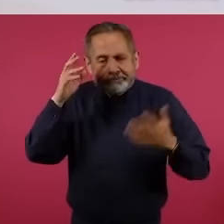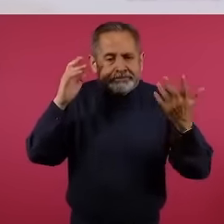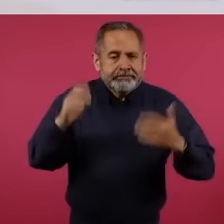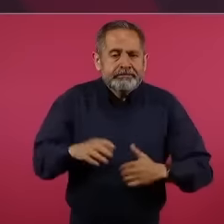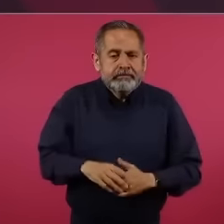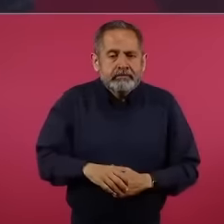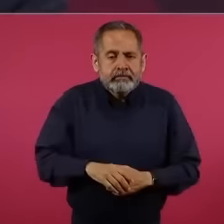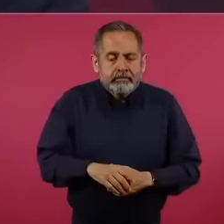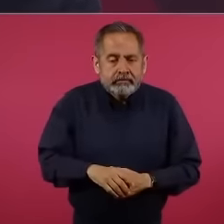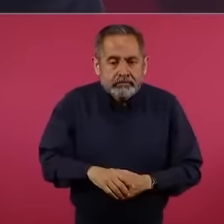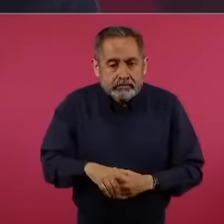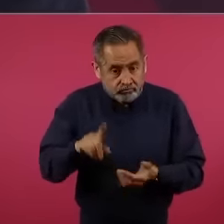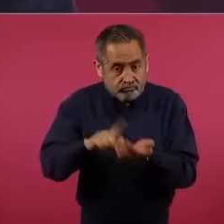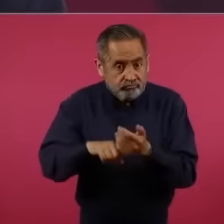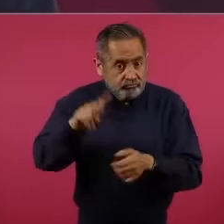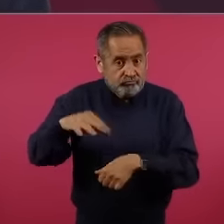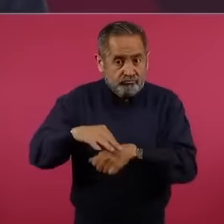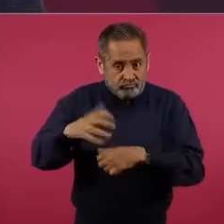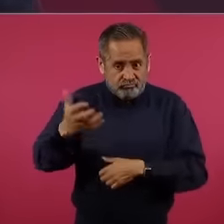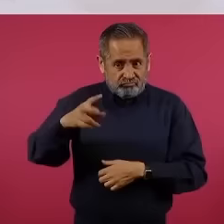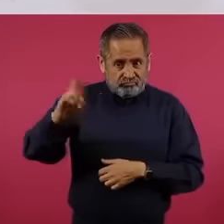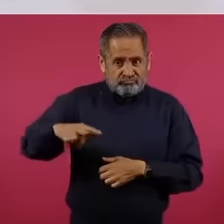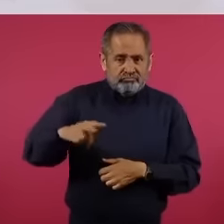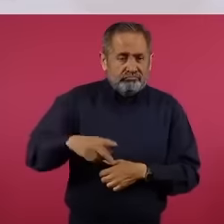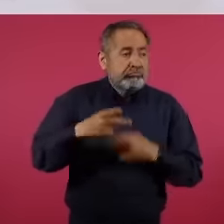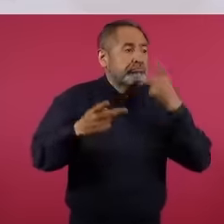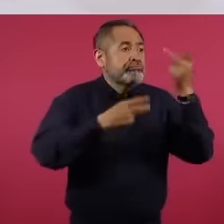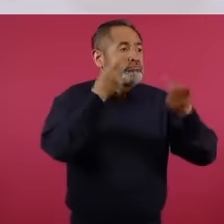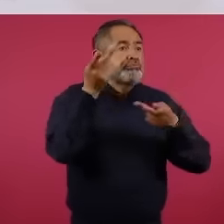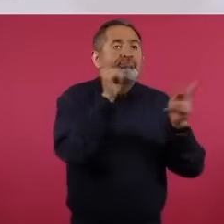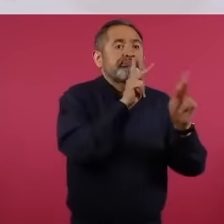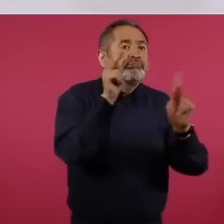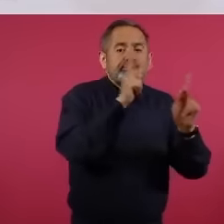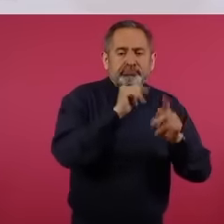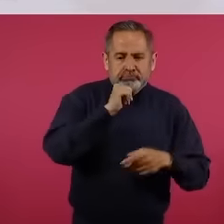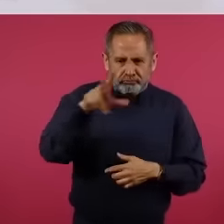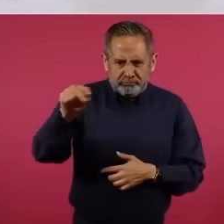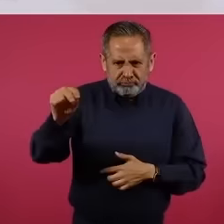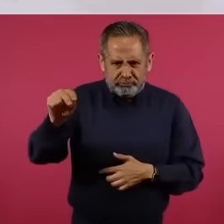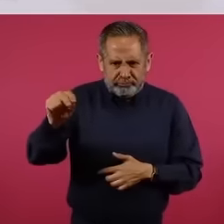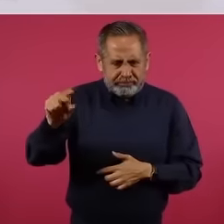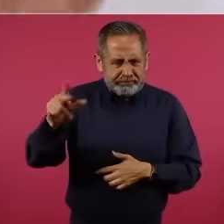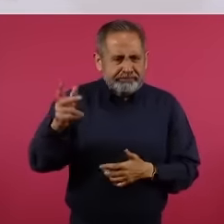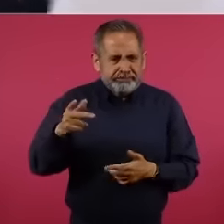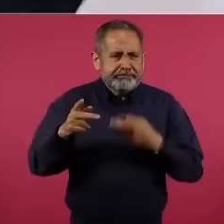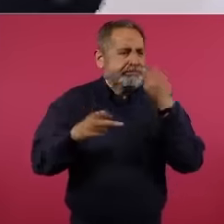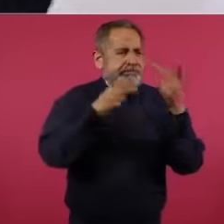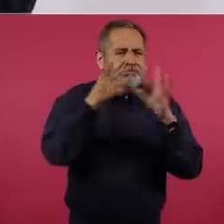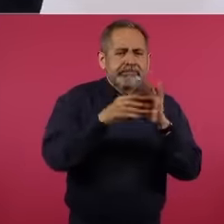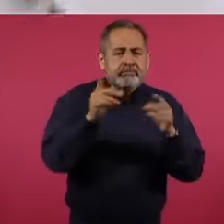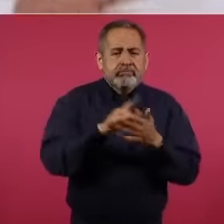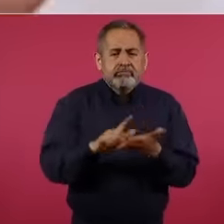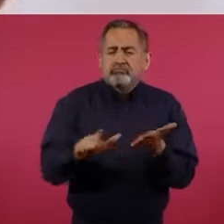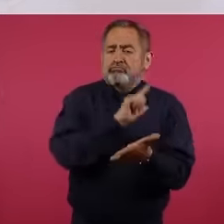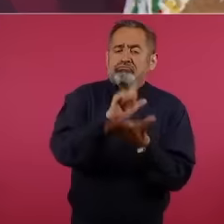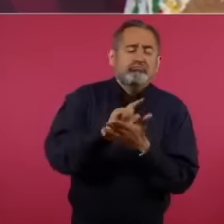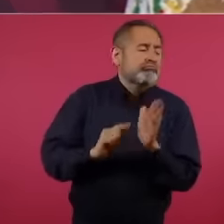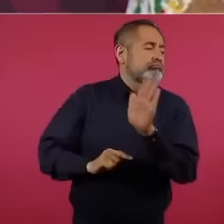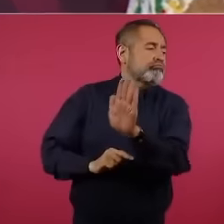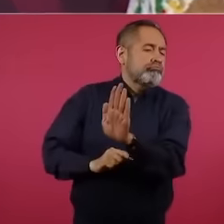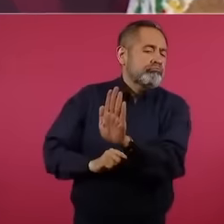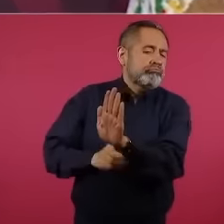Pero en los hechos, no en la demagogia, no decir la ley es la ley,